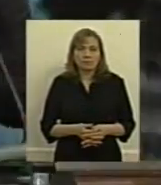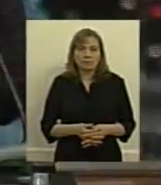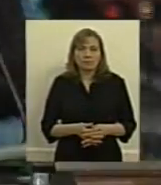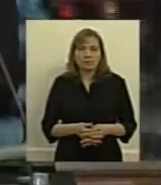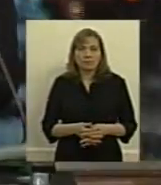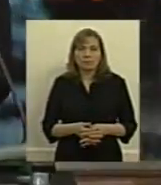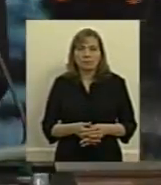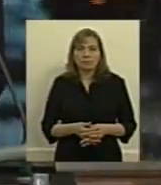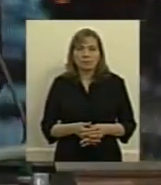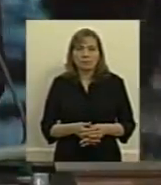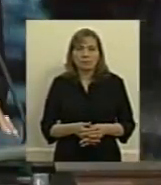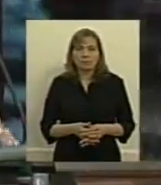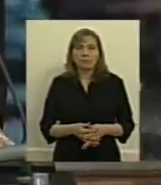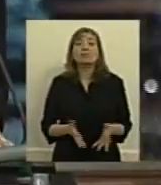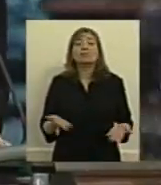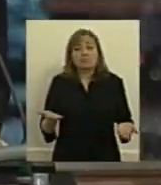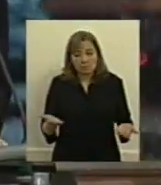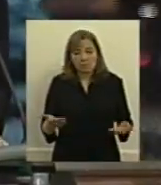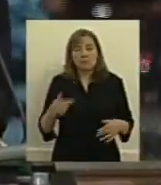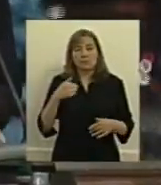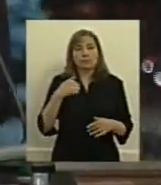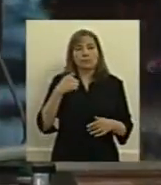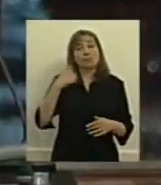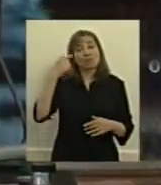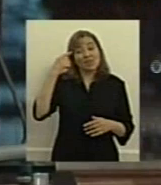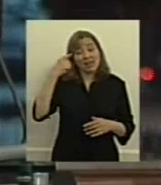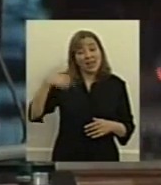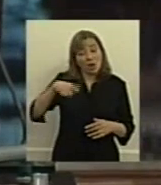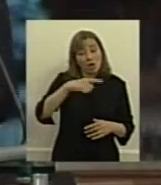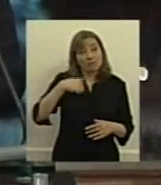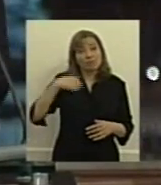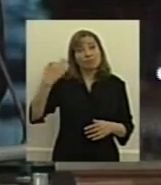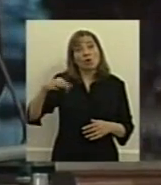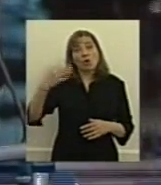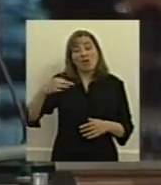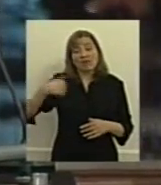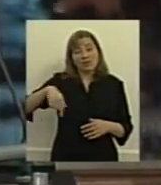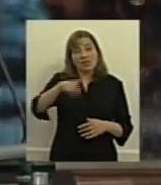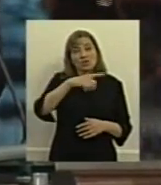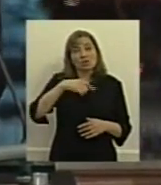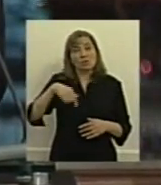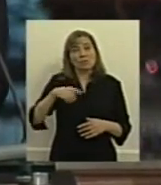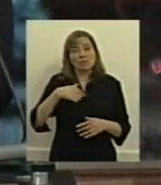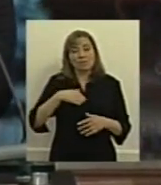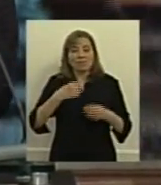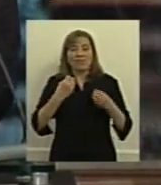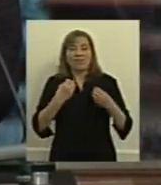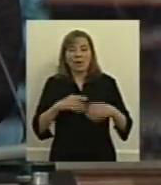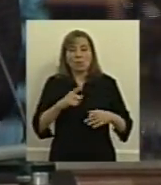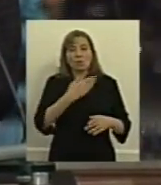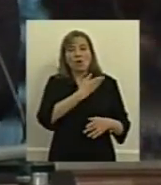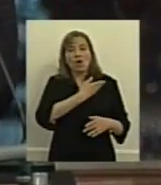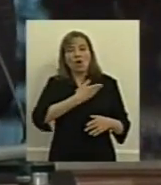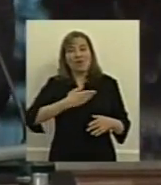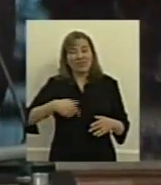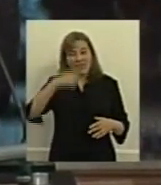sentido creo que tenemos que dejar de ser un Estado que muchas